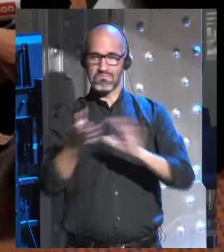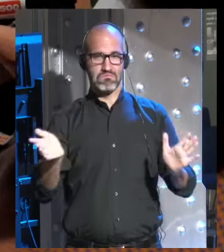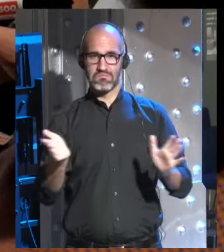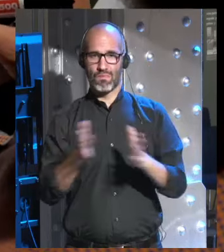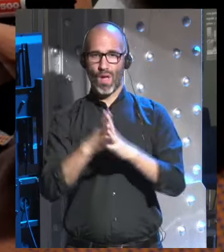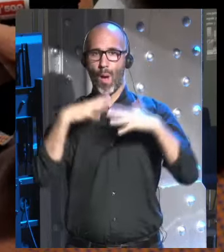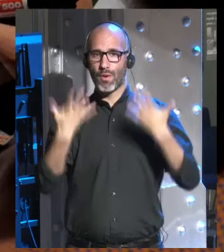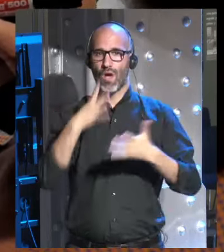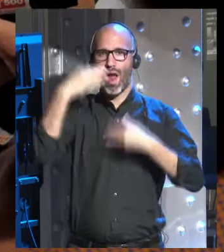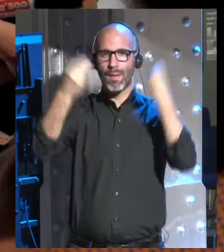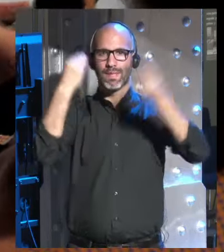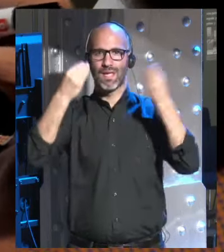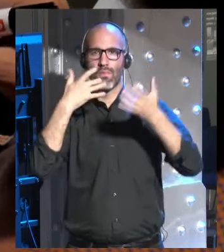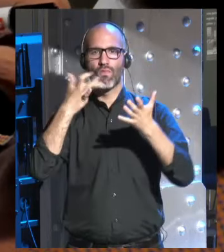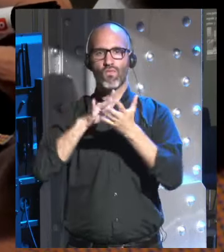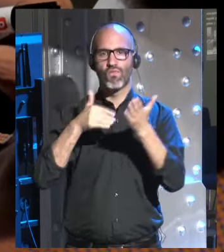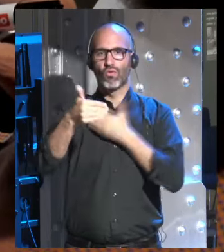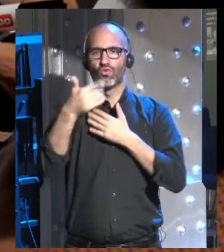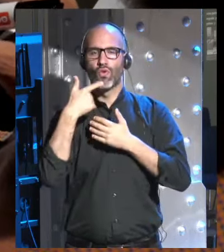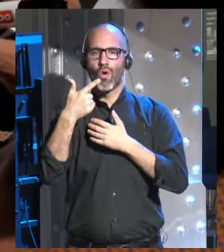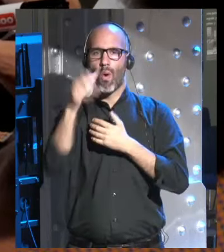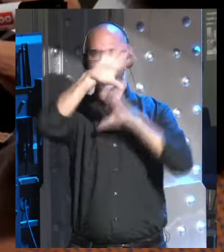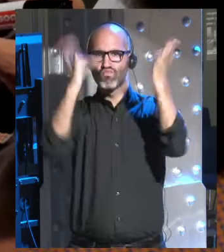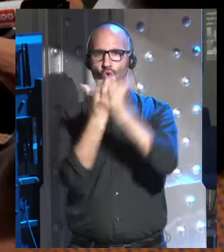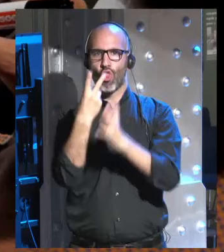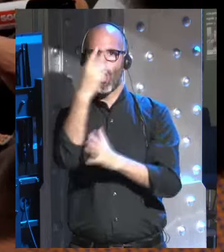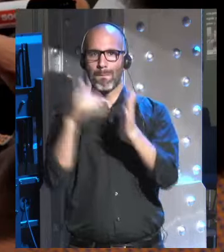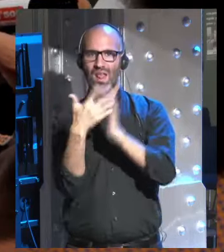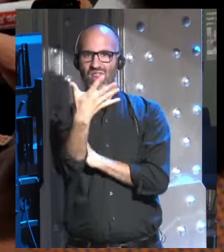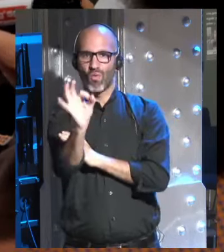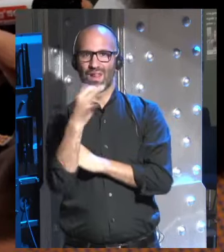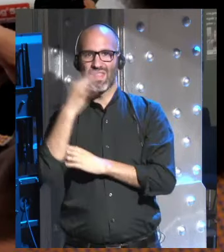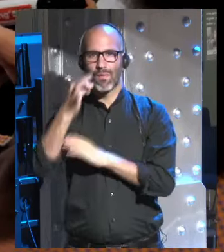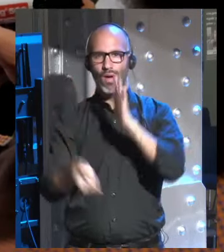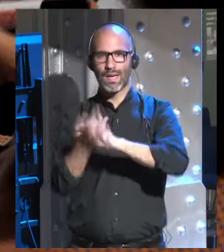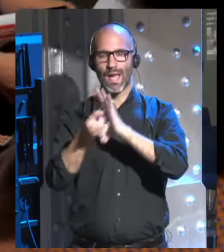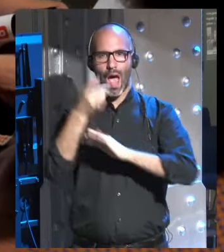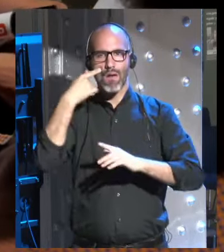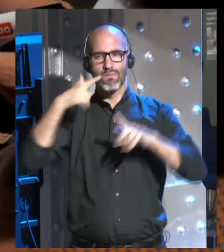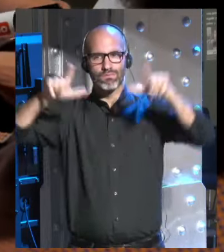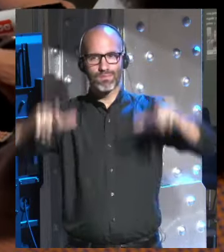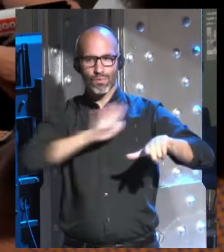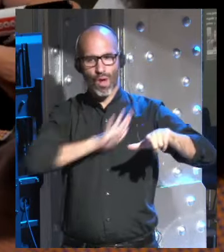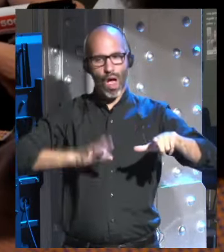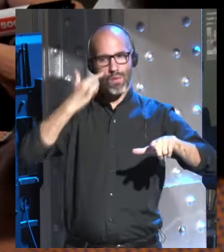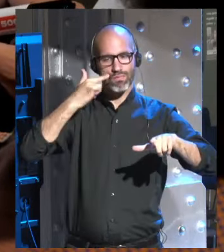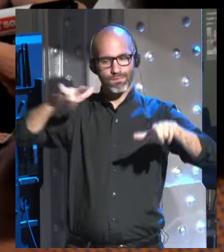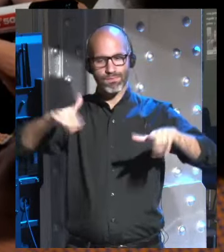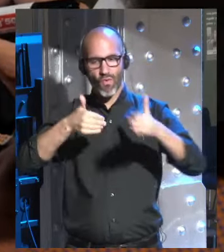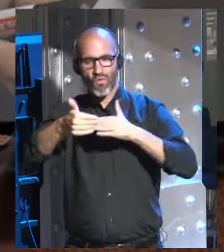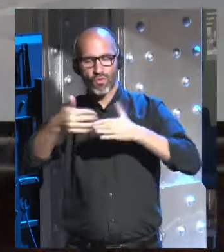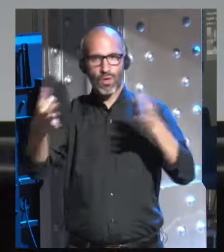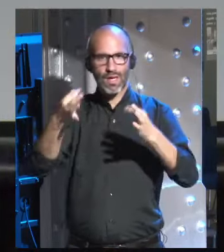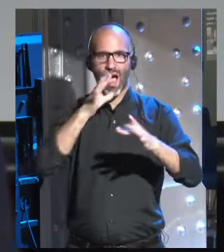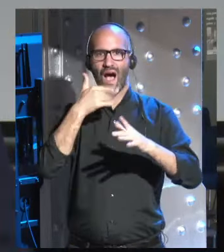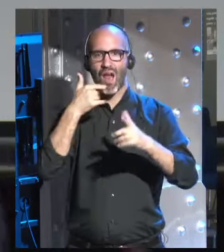intentamos imaginar el mundo de 2050 tenemos que crear escenarios o suponer predicciones que